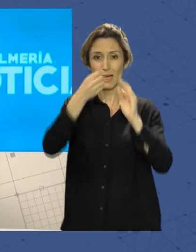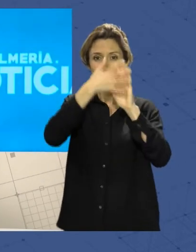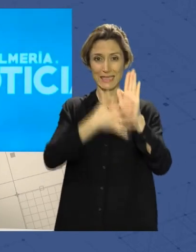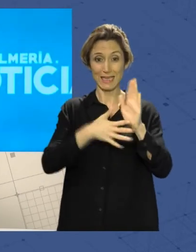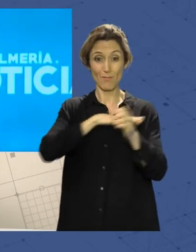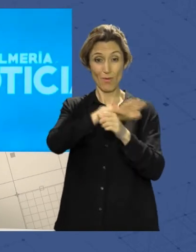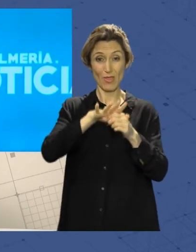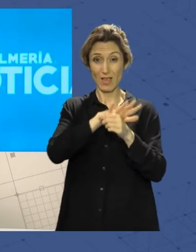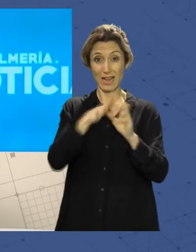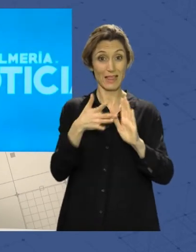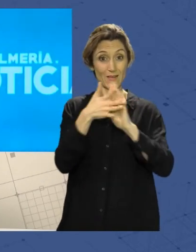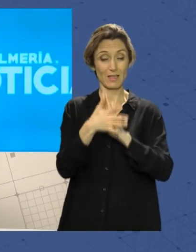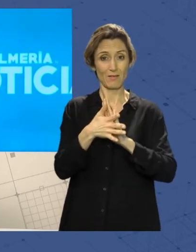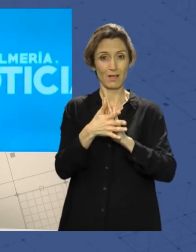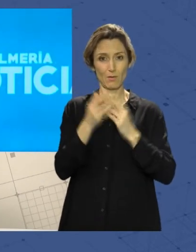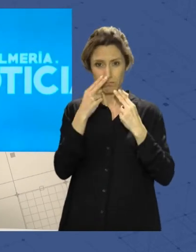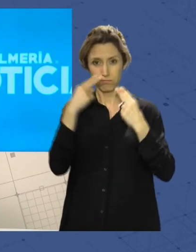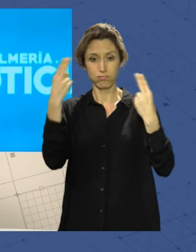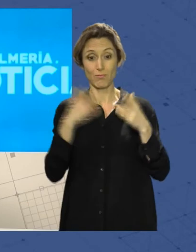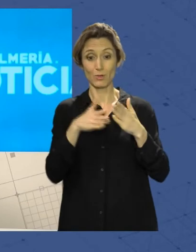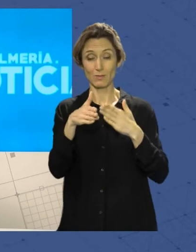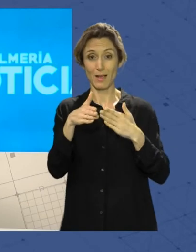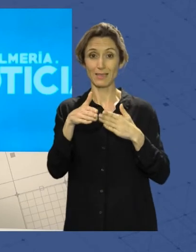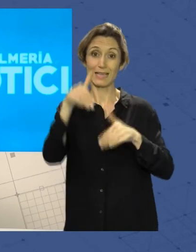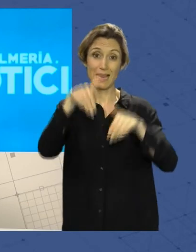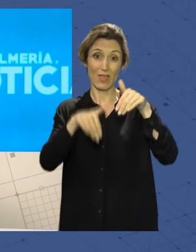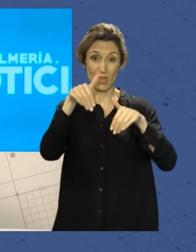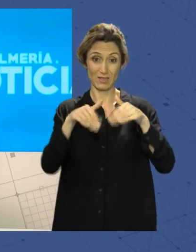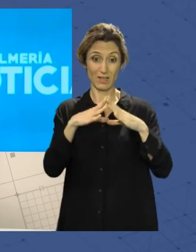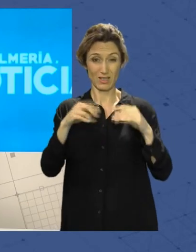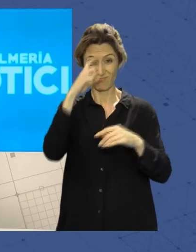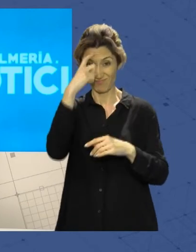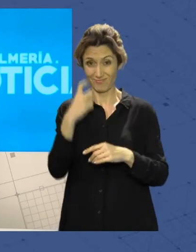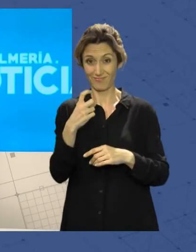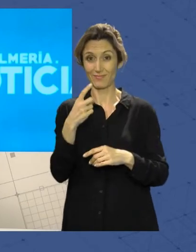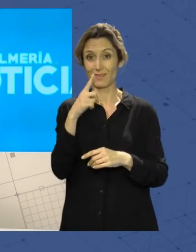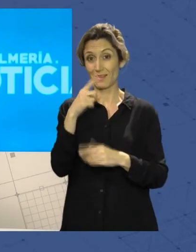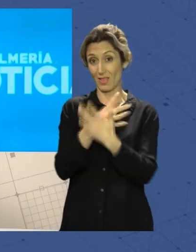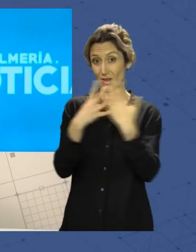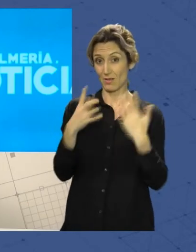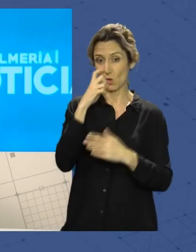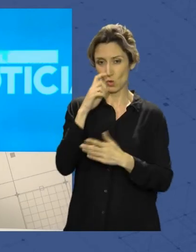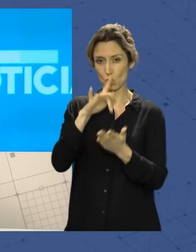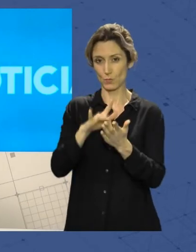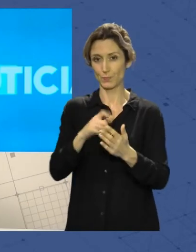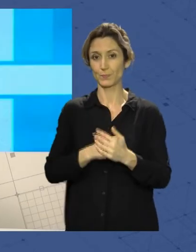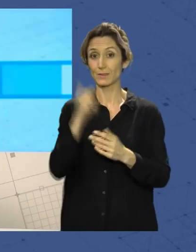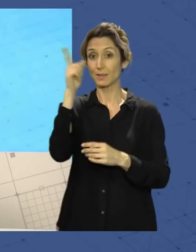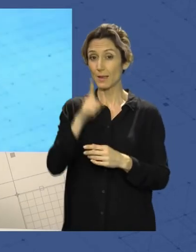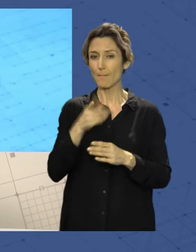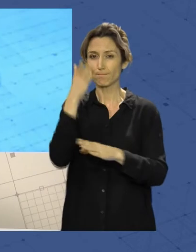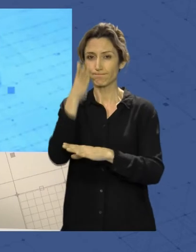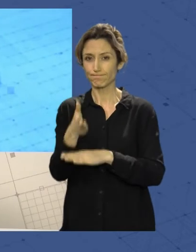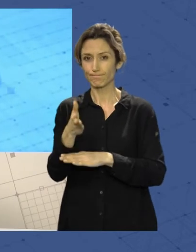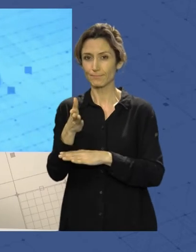definitiva para las próximas selecciones andaluzas que tendrán lugar, recuerden, el 19 de junio. Y también asistíamos a una interesante